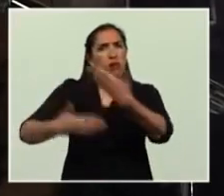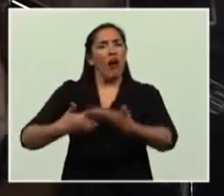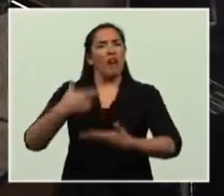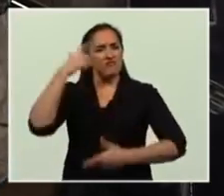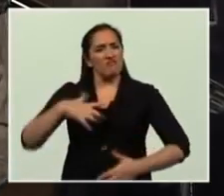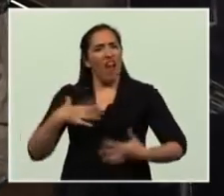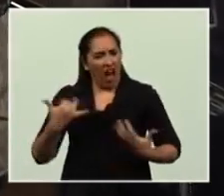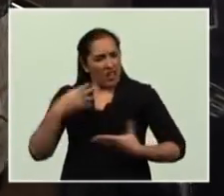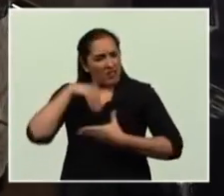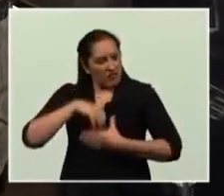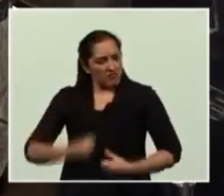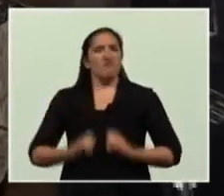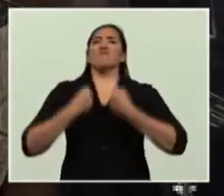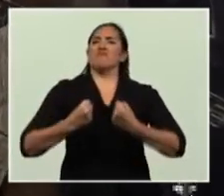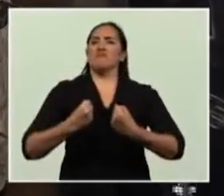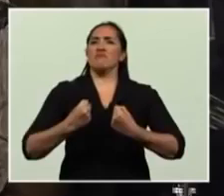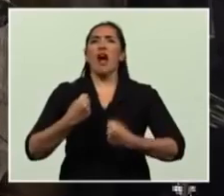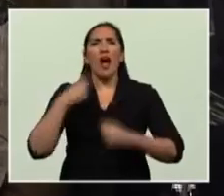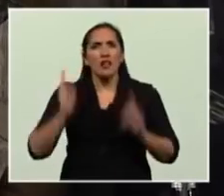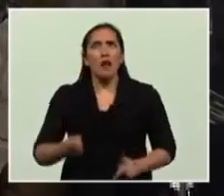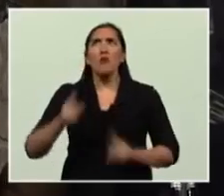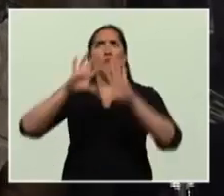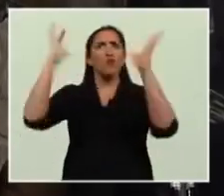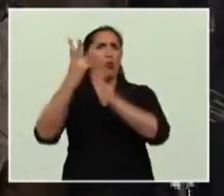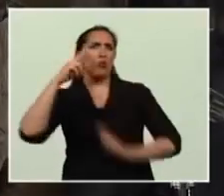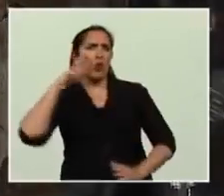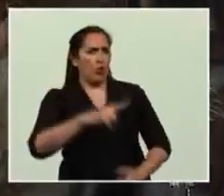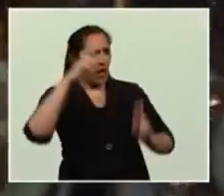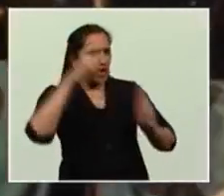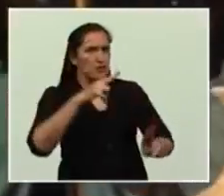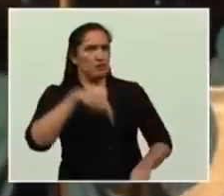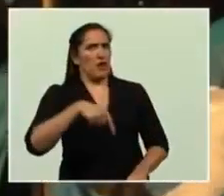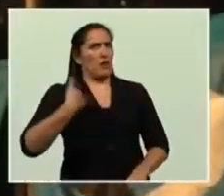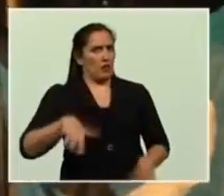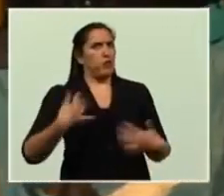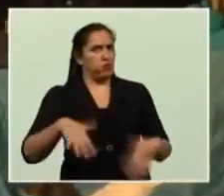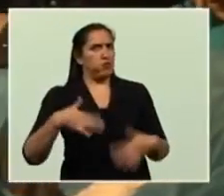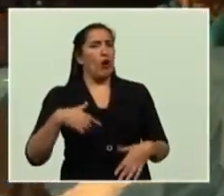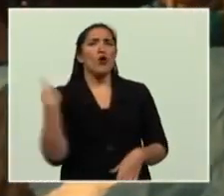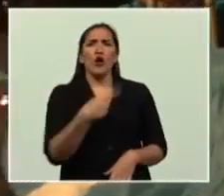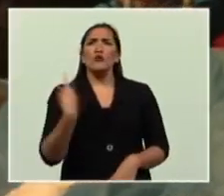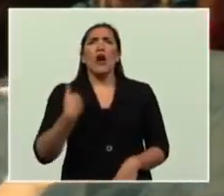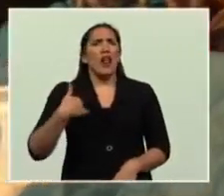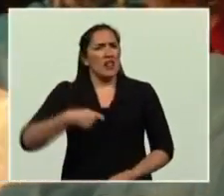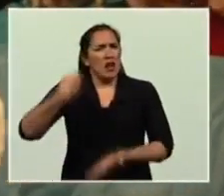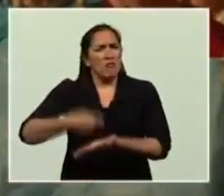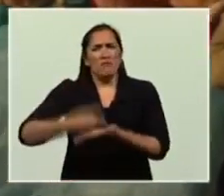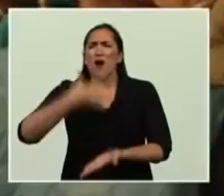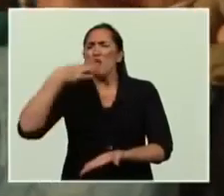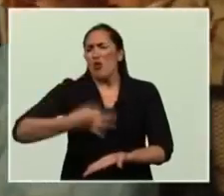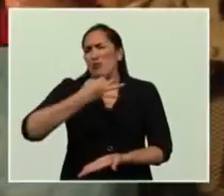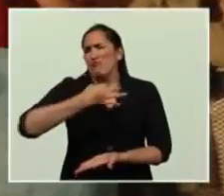dignidad y que también es respeto en el mundo entero, porque somos pagadores seriales.